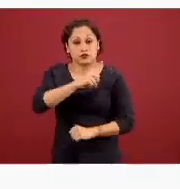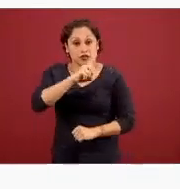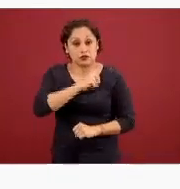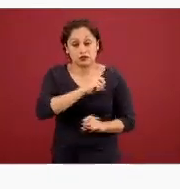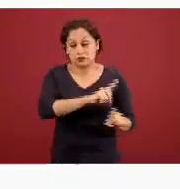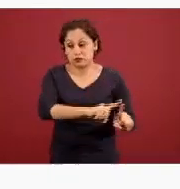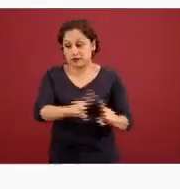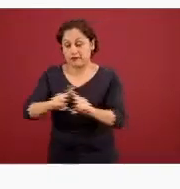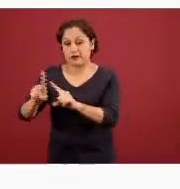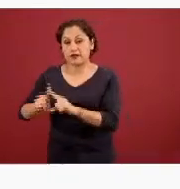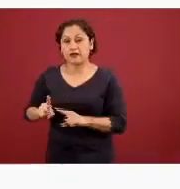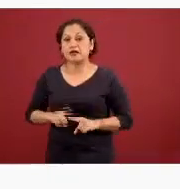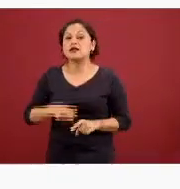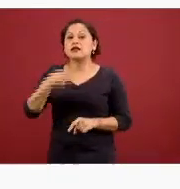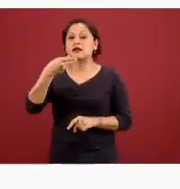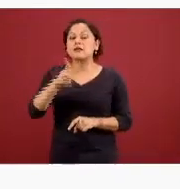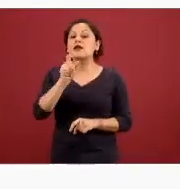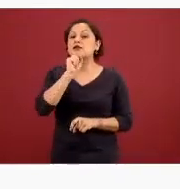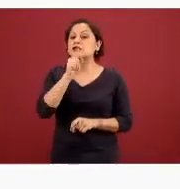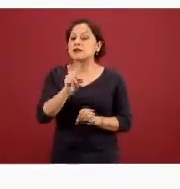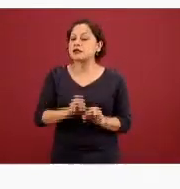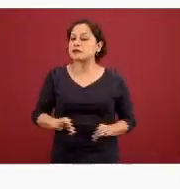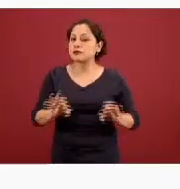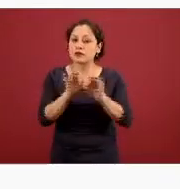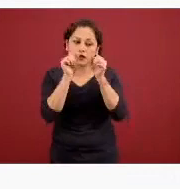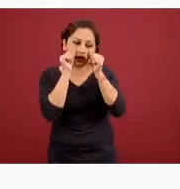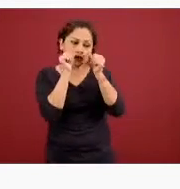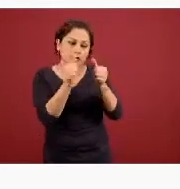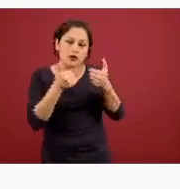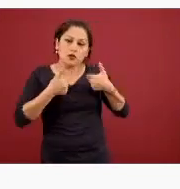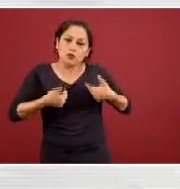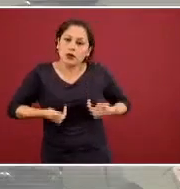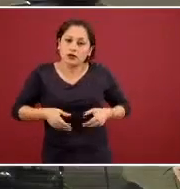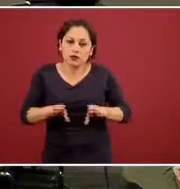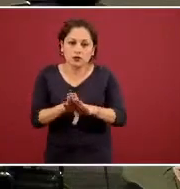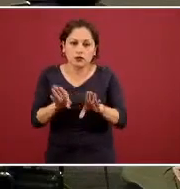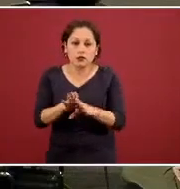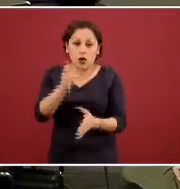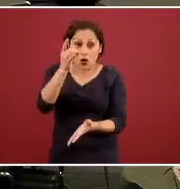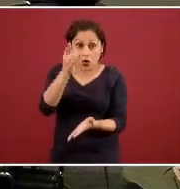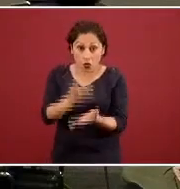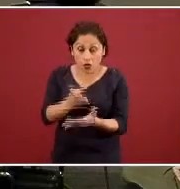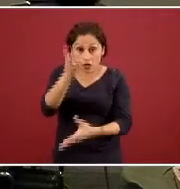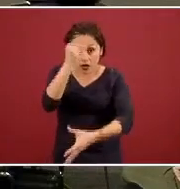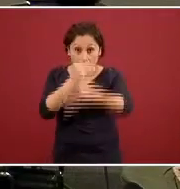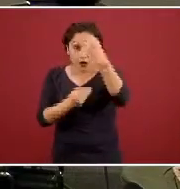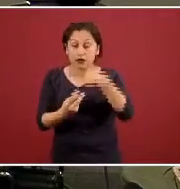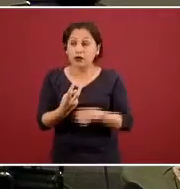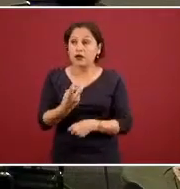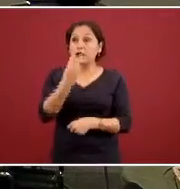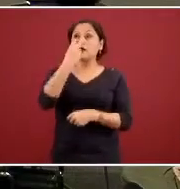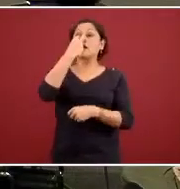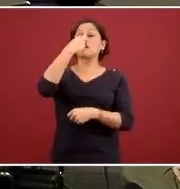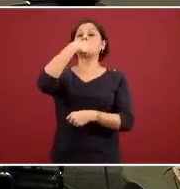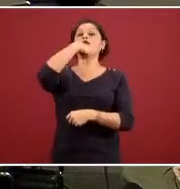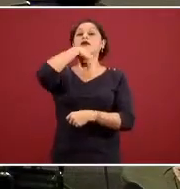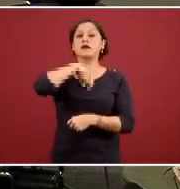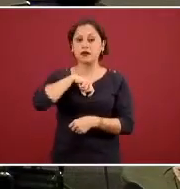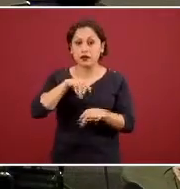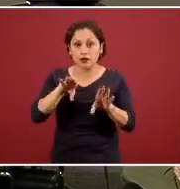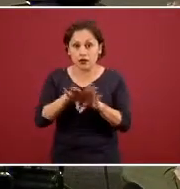de los médicos para intubar a un paciente sino que lo hemos notado por ejemplo en el chat de los compañeros de CONADIC